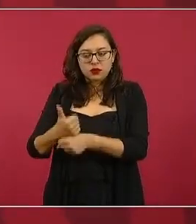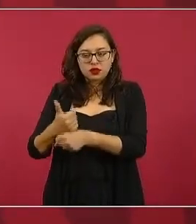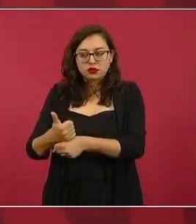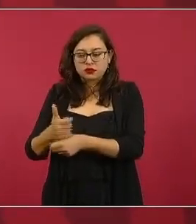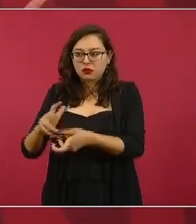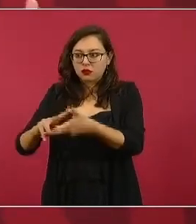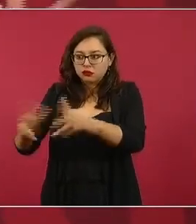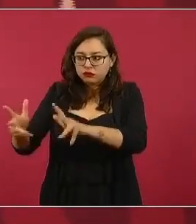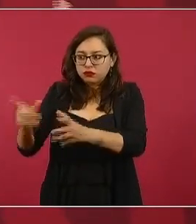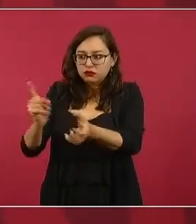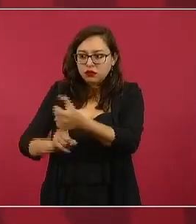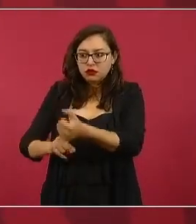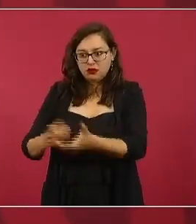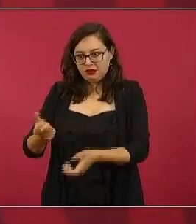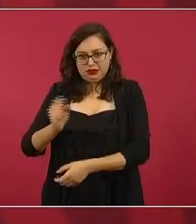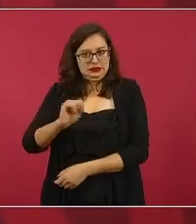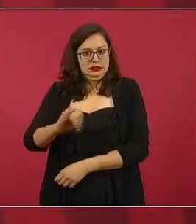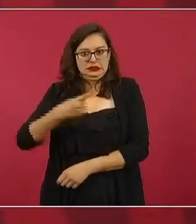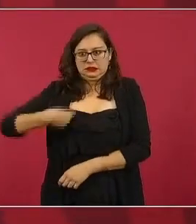todos los días estamos